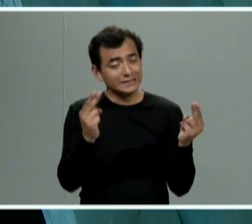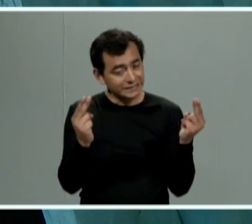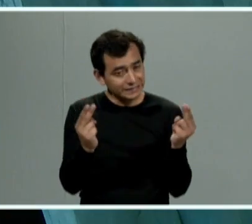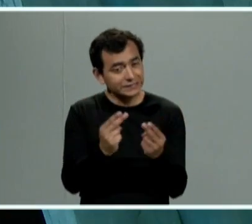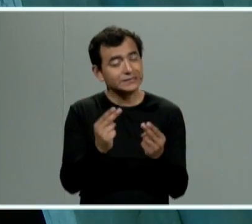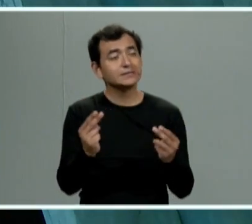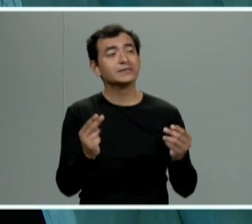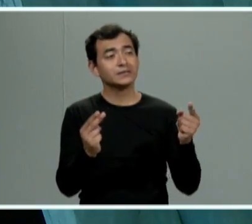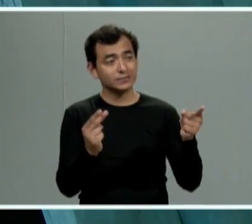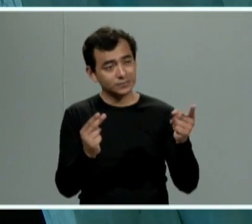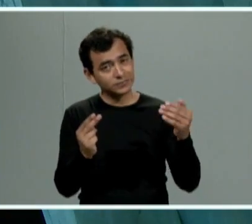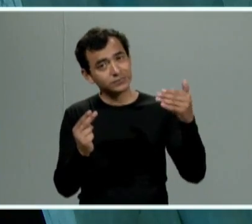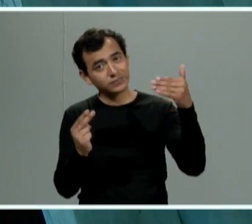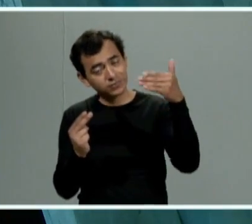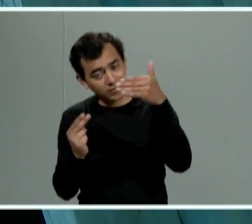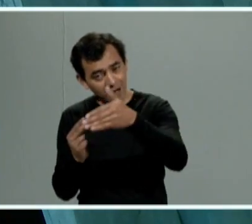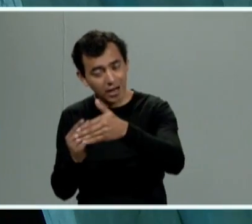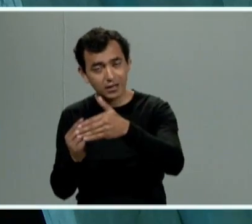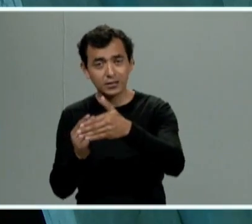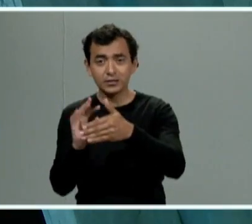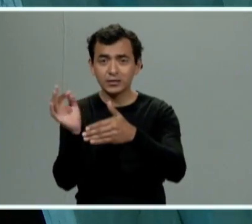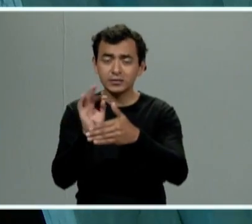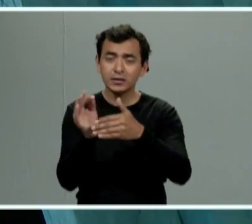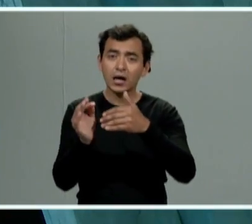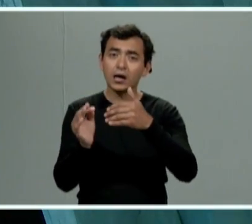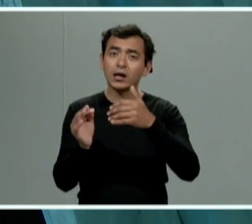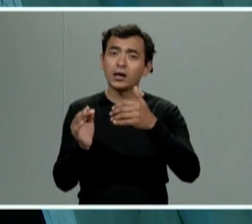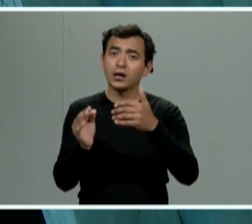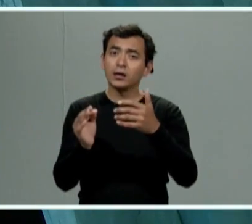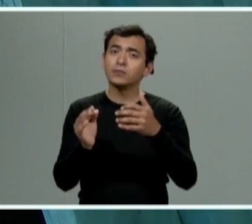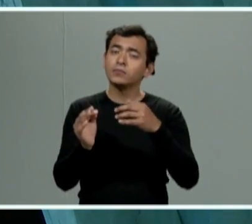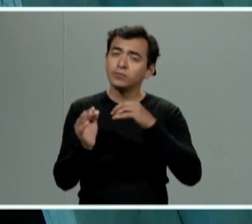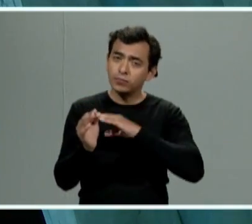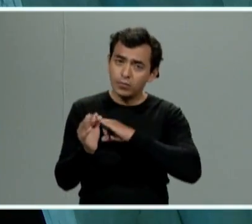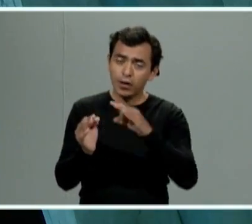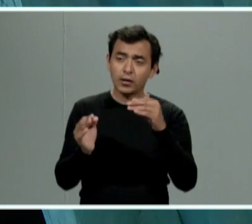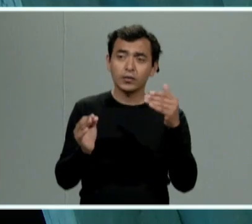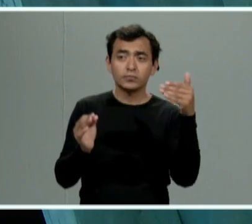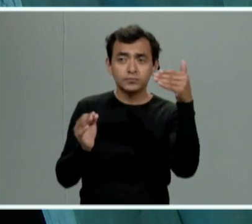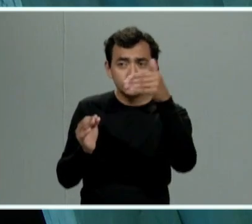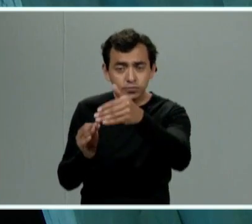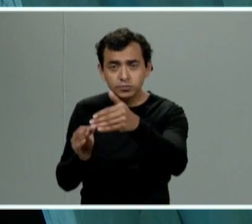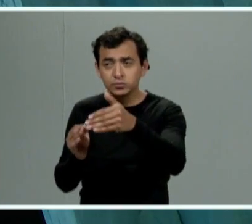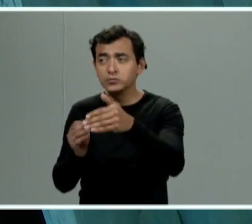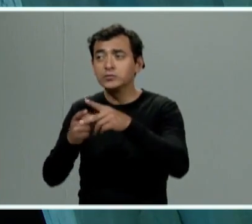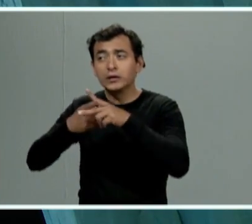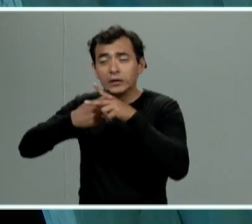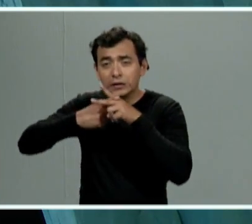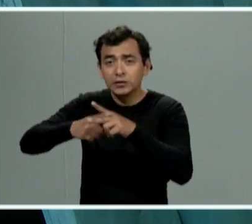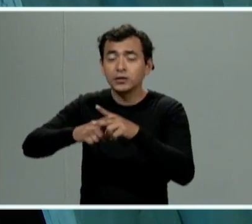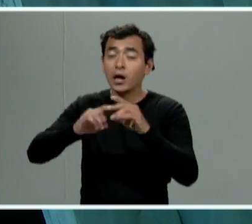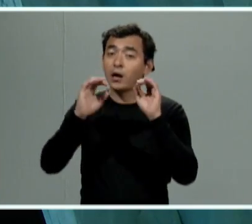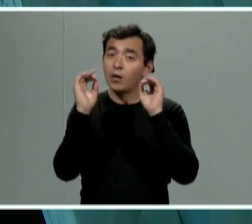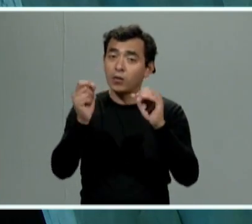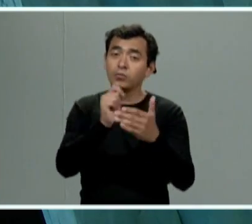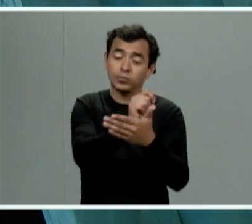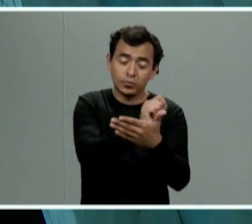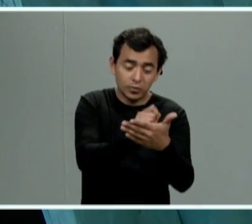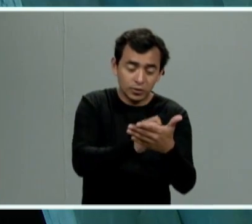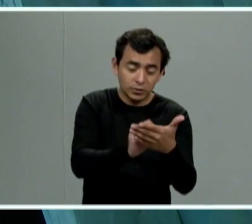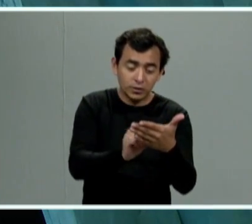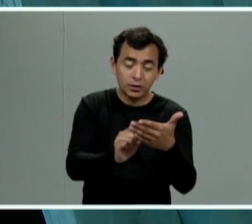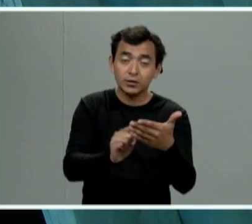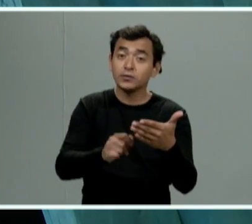nosotros podemos iniciar la denuncia por comparecencia que es la presencial podemos iniciarla por escrito pero por